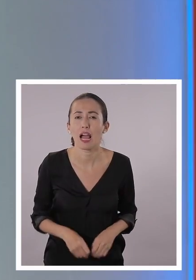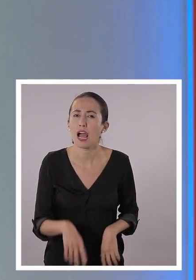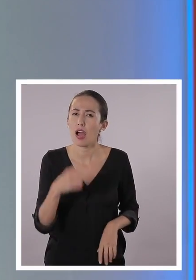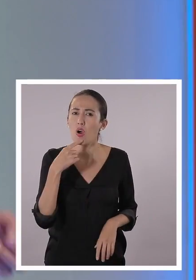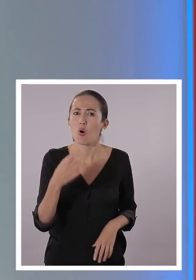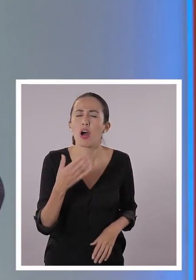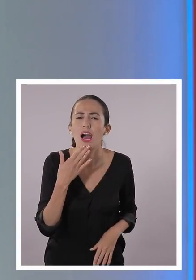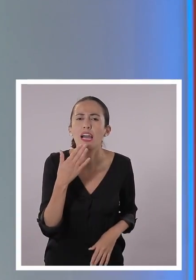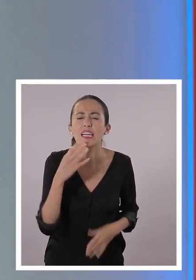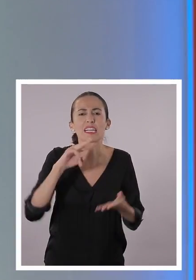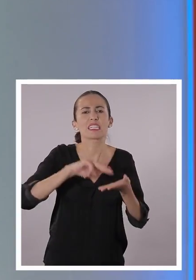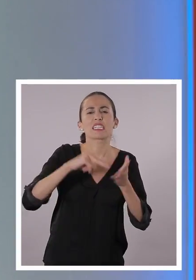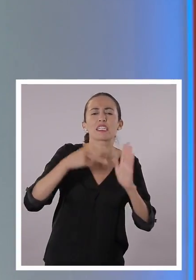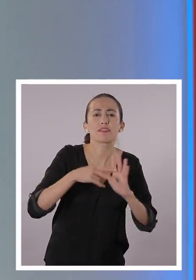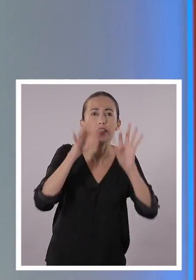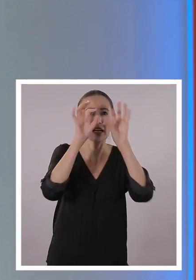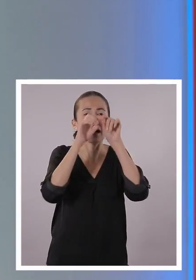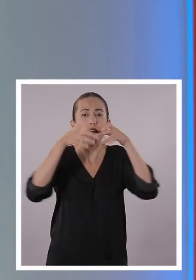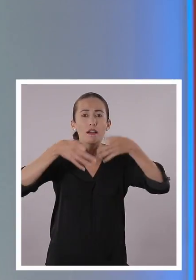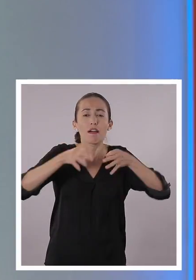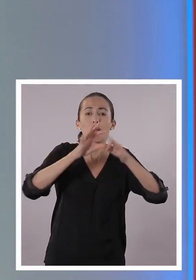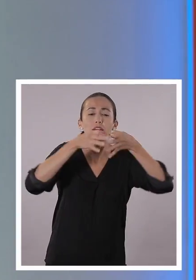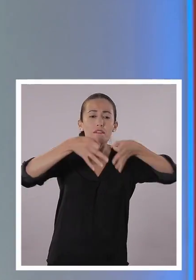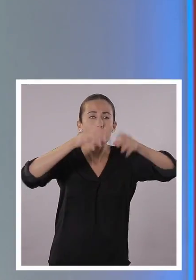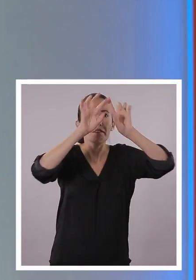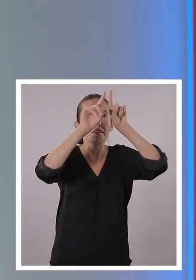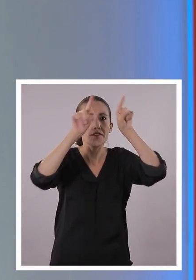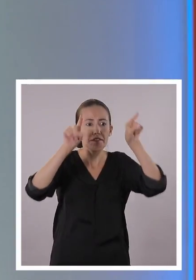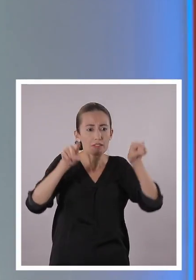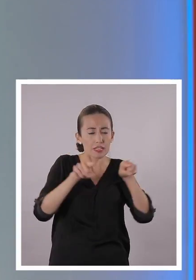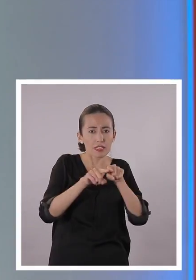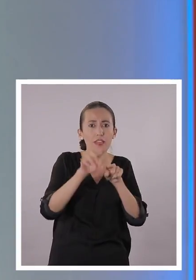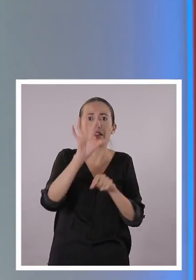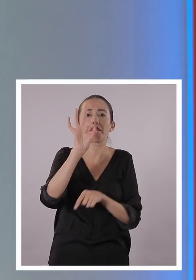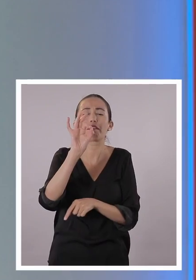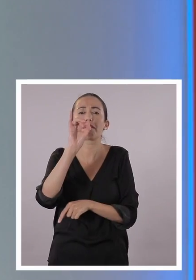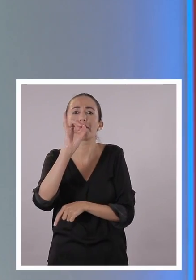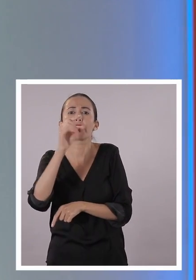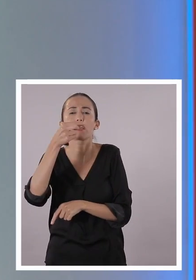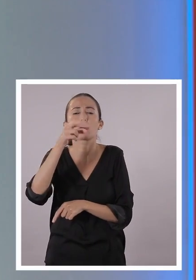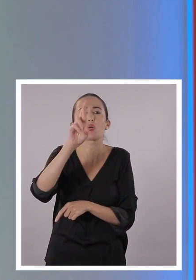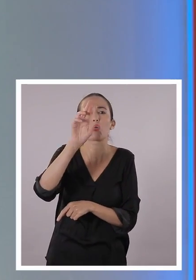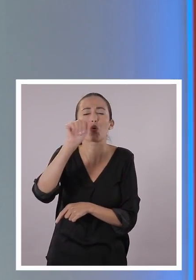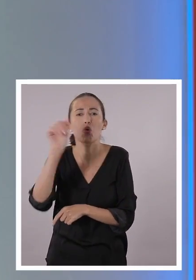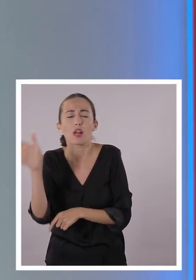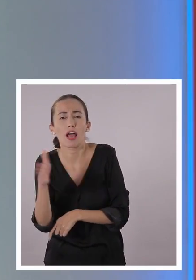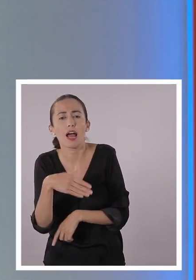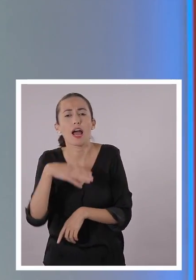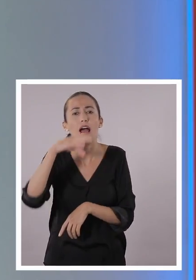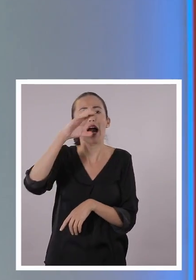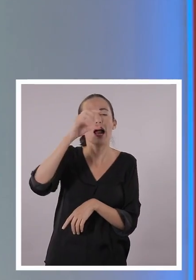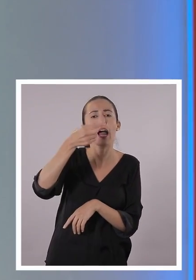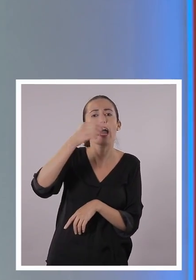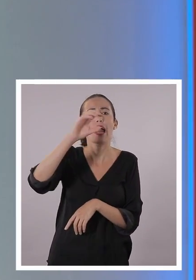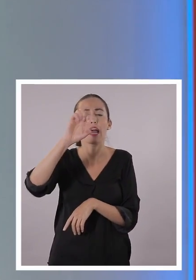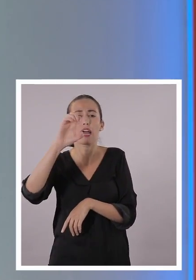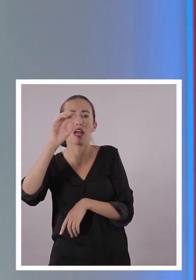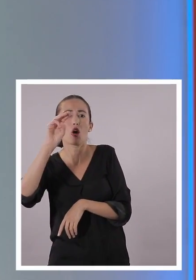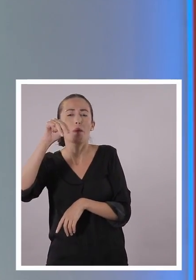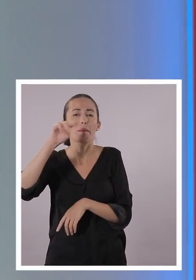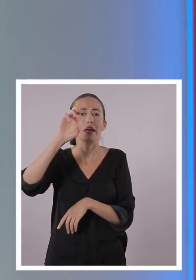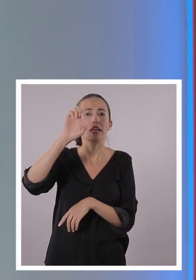de empezar, chicos, definamos qué es una figura geométrica, ¿no es cierto? Una figura geométrica es un espacio o es un área que está